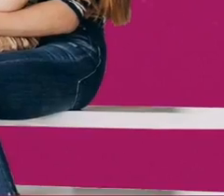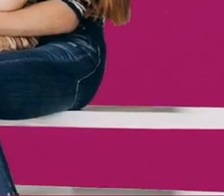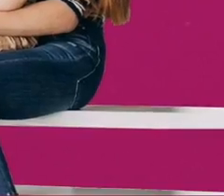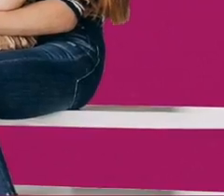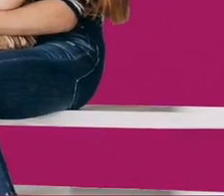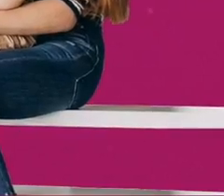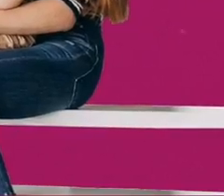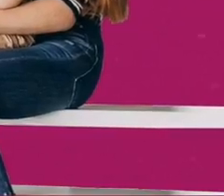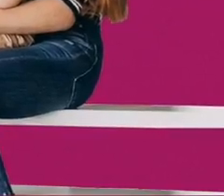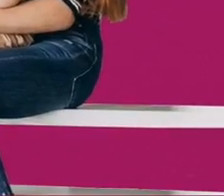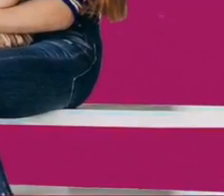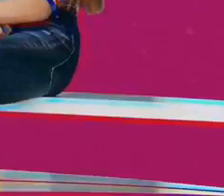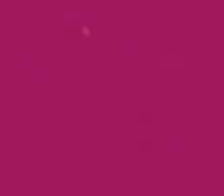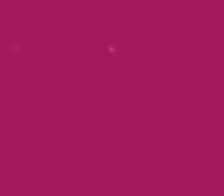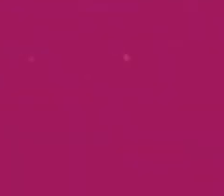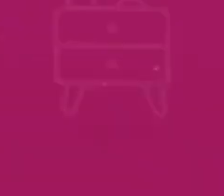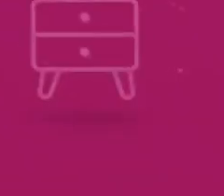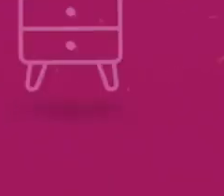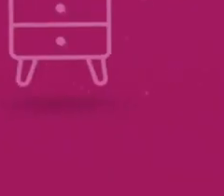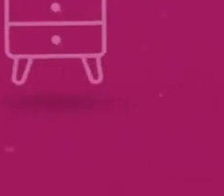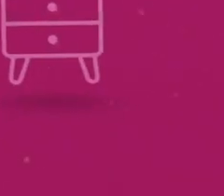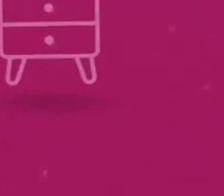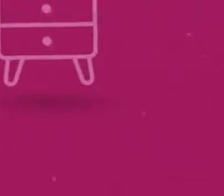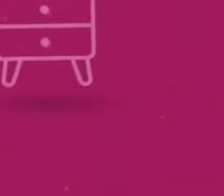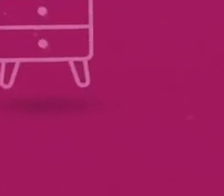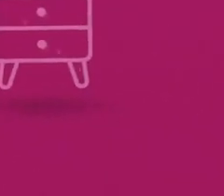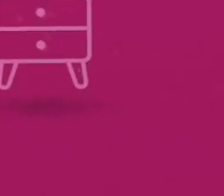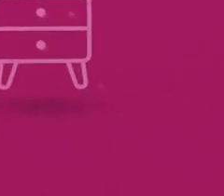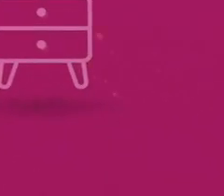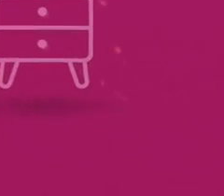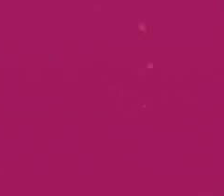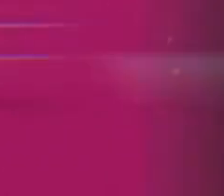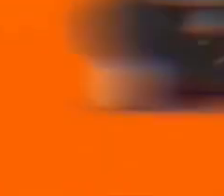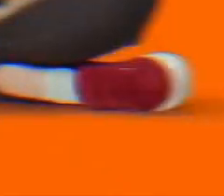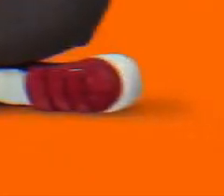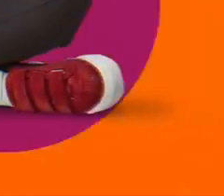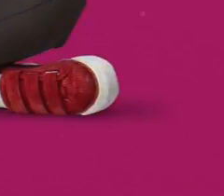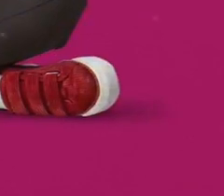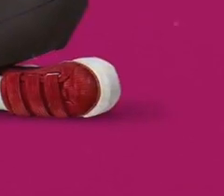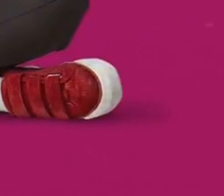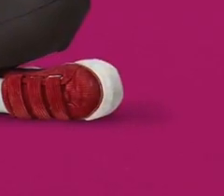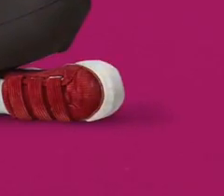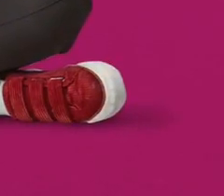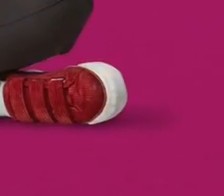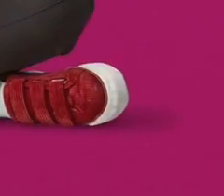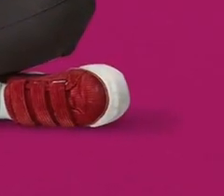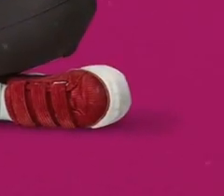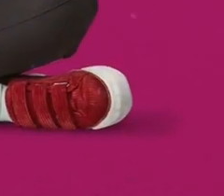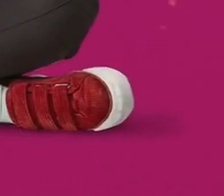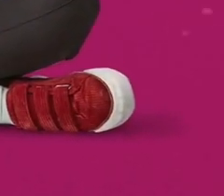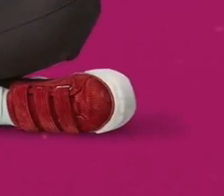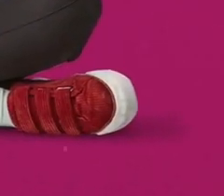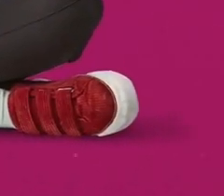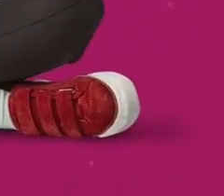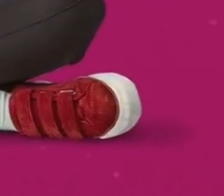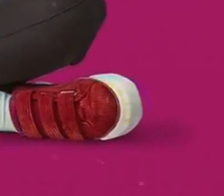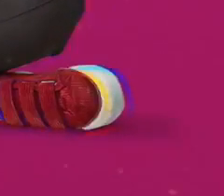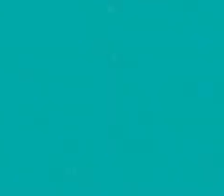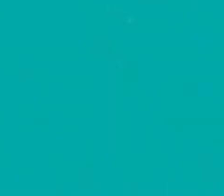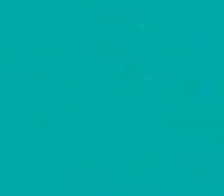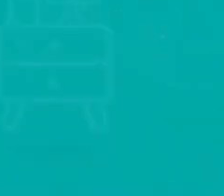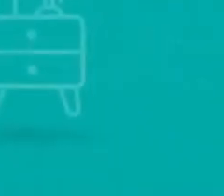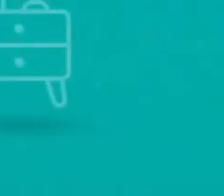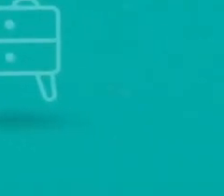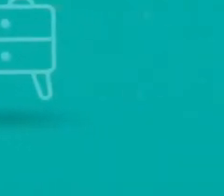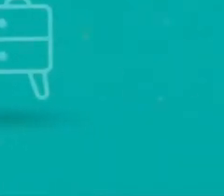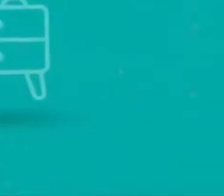seguir creciendo, de los que saben que es tiempo de independizarse, de los que llevan su mascota a todas partes, de